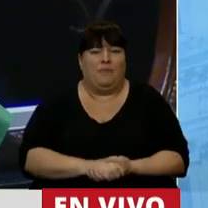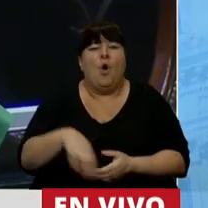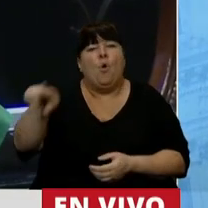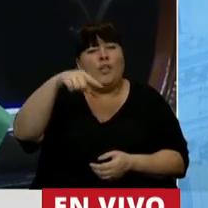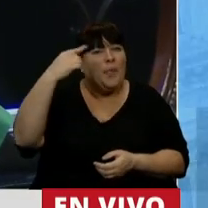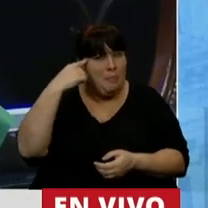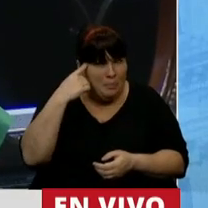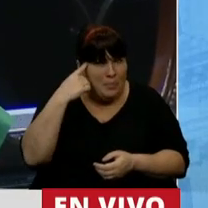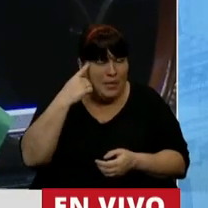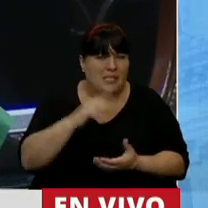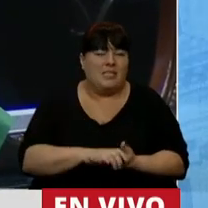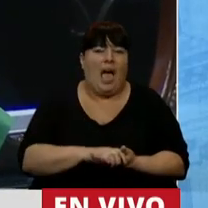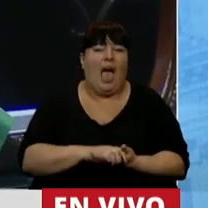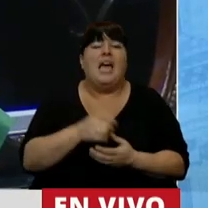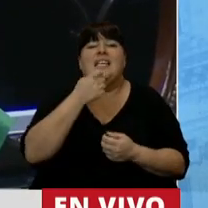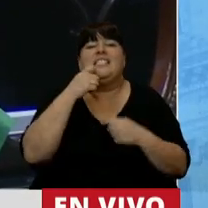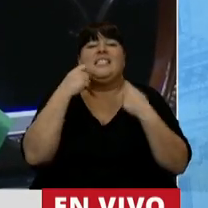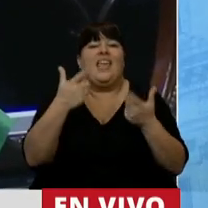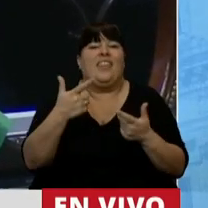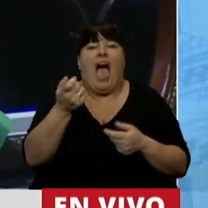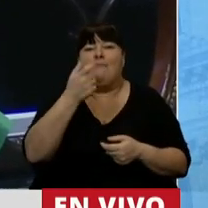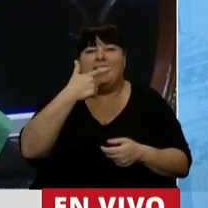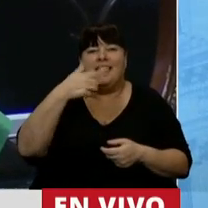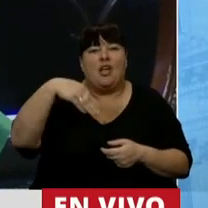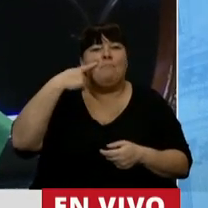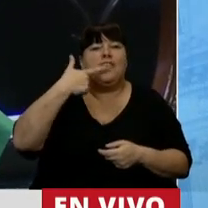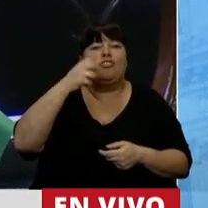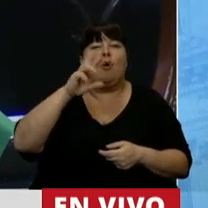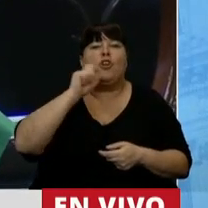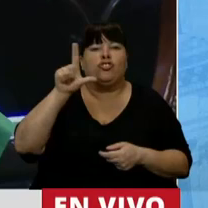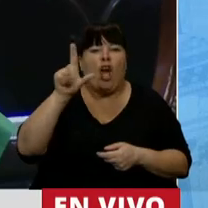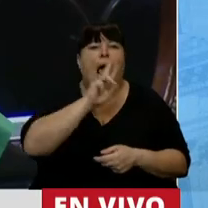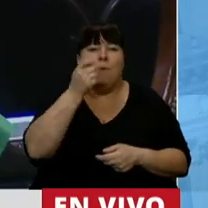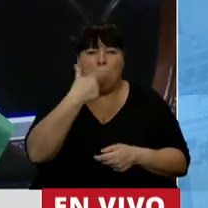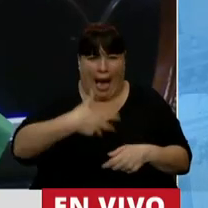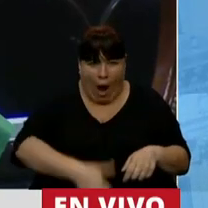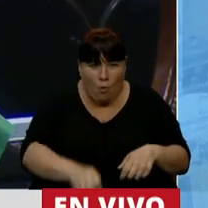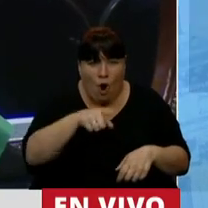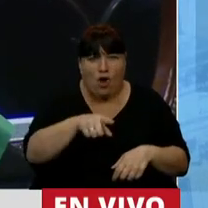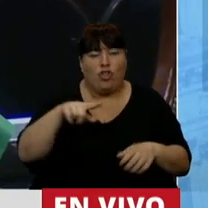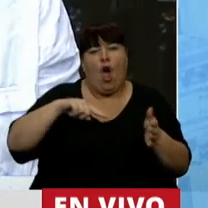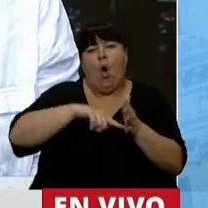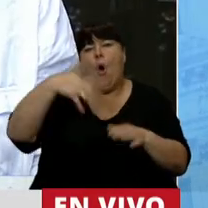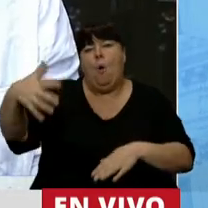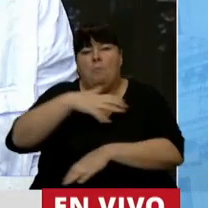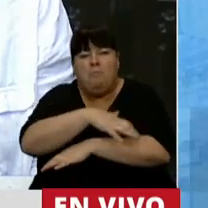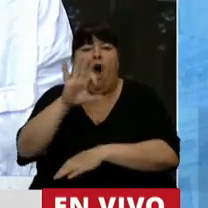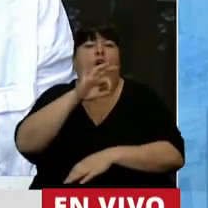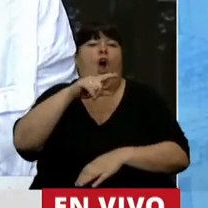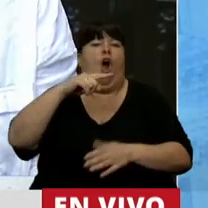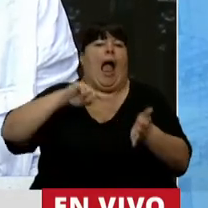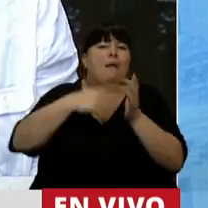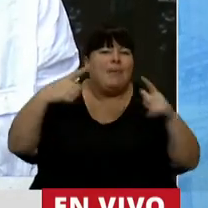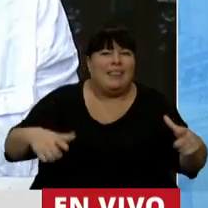¿Ustedes creen que suministrar en misoprostol a una mujer en el conurbano o en la ciudad de Buenos